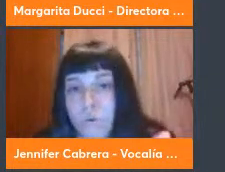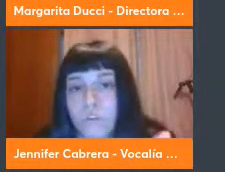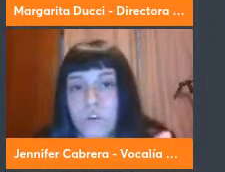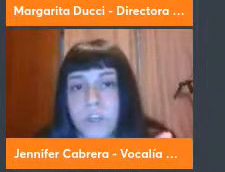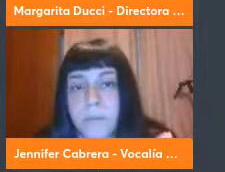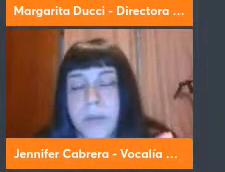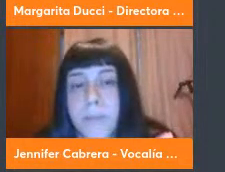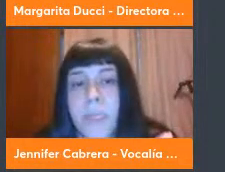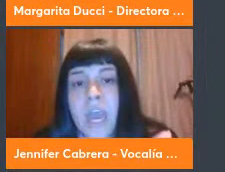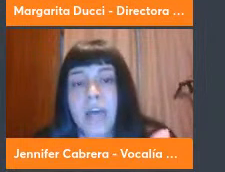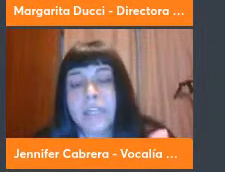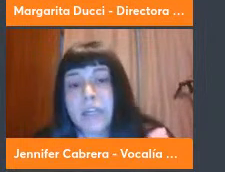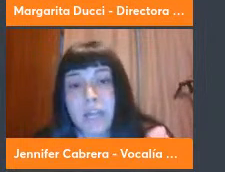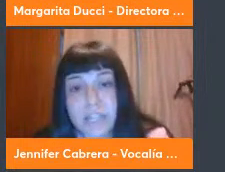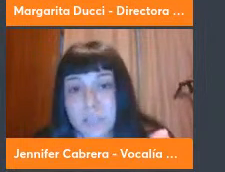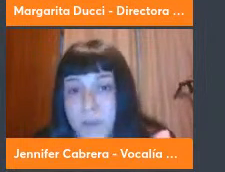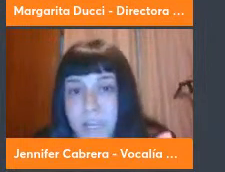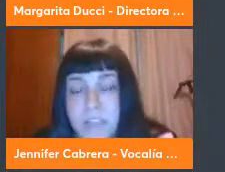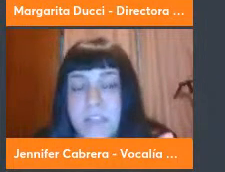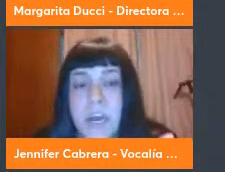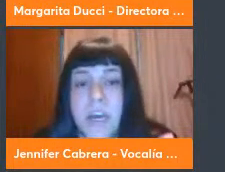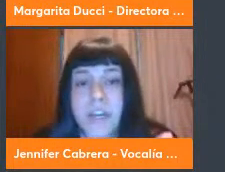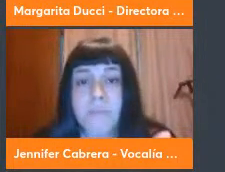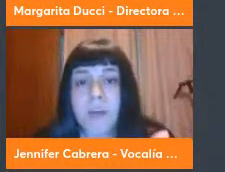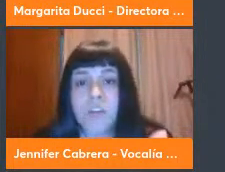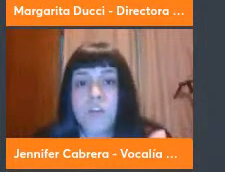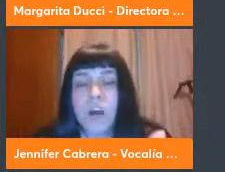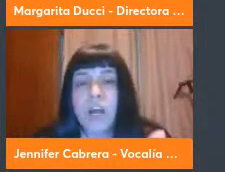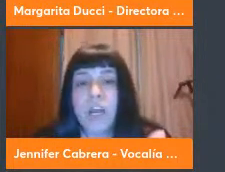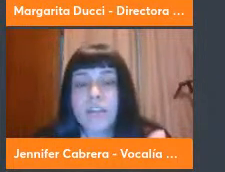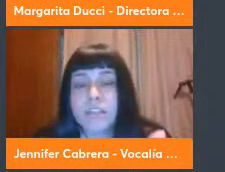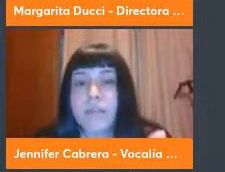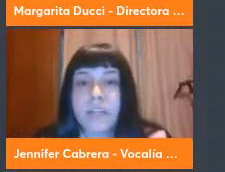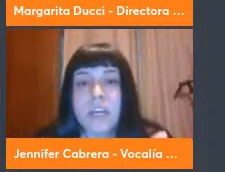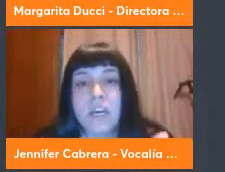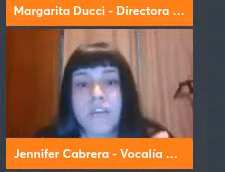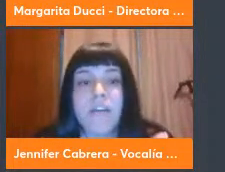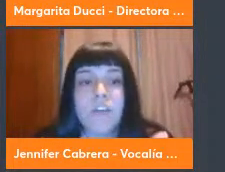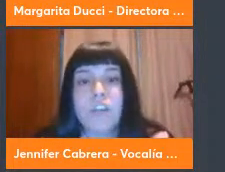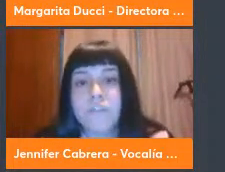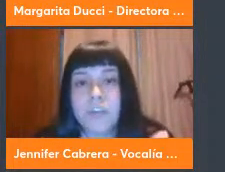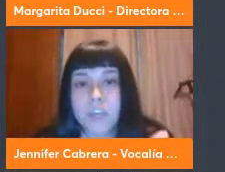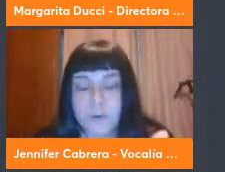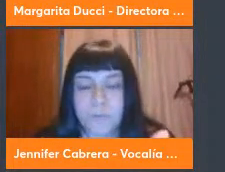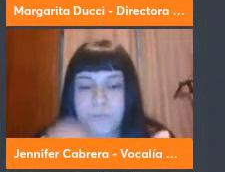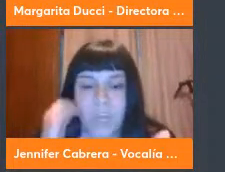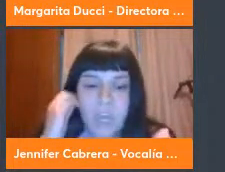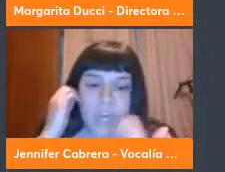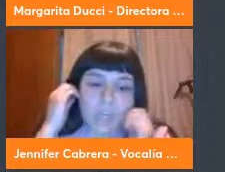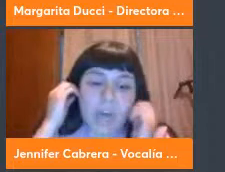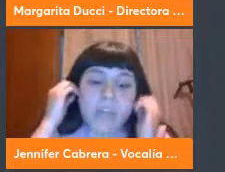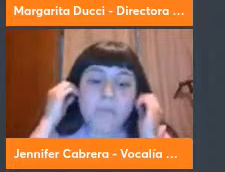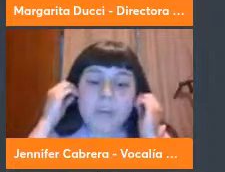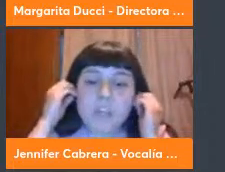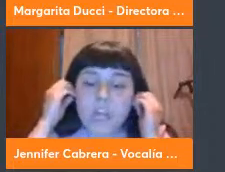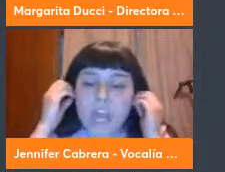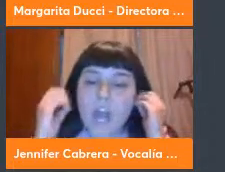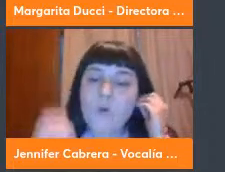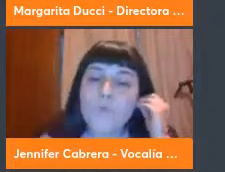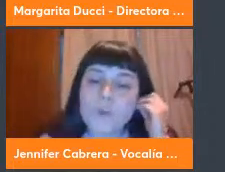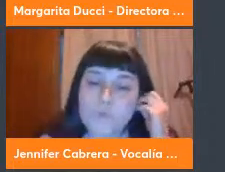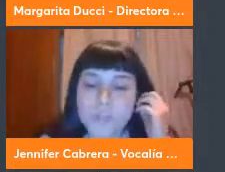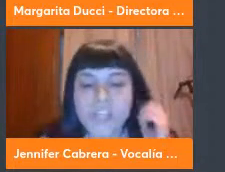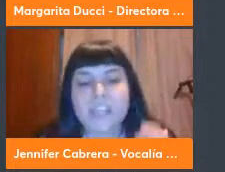trabajo justo también hacia la transparencia respecto a las temáticas que va habiendo la federación ya también